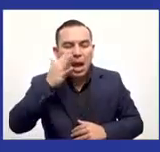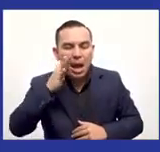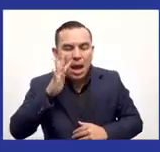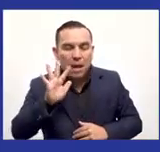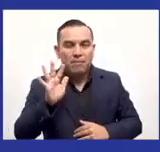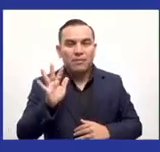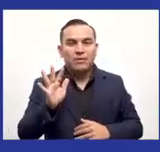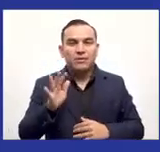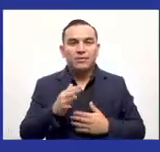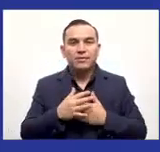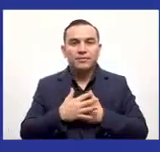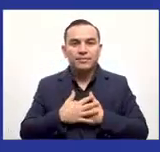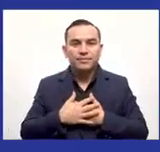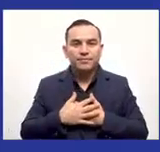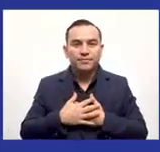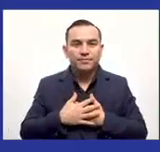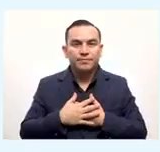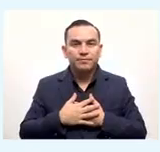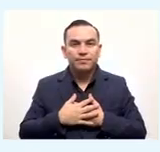Un ejemplo, un turista